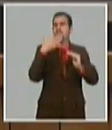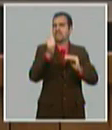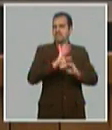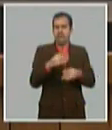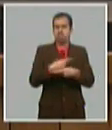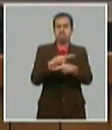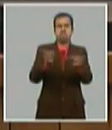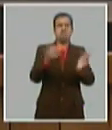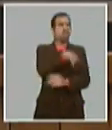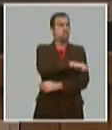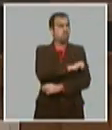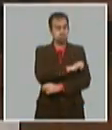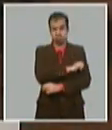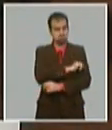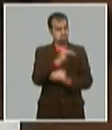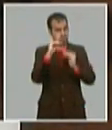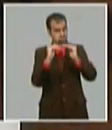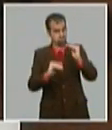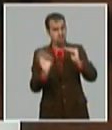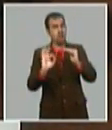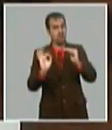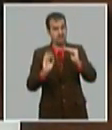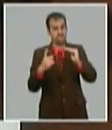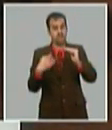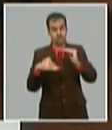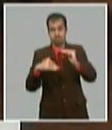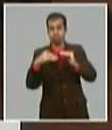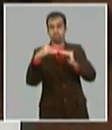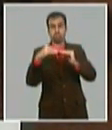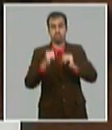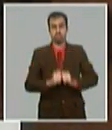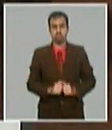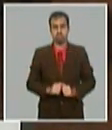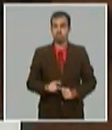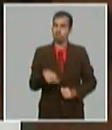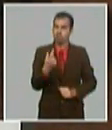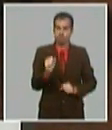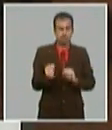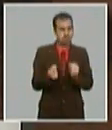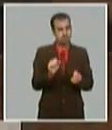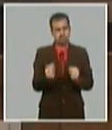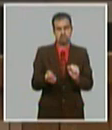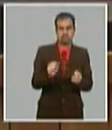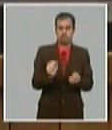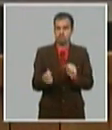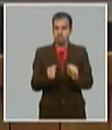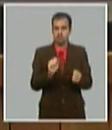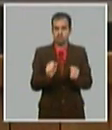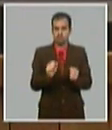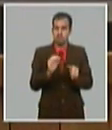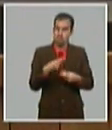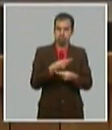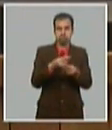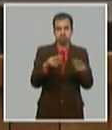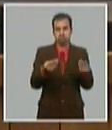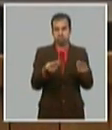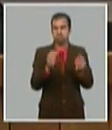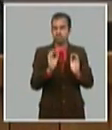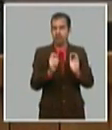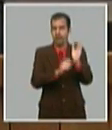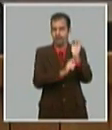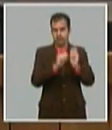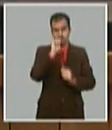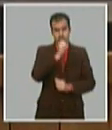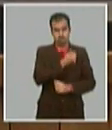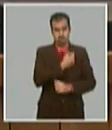debajo de la demanda y mantenemos un nivel de restricción en la oferta de carne de cerdo también el próximo año